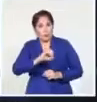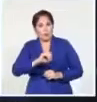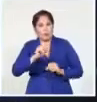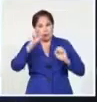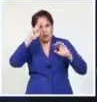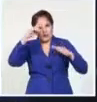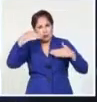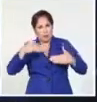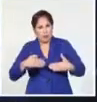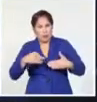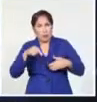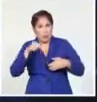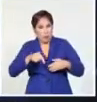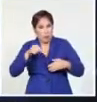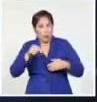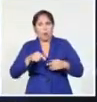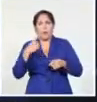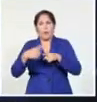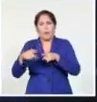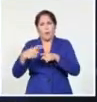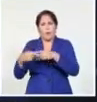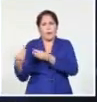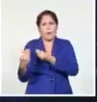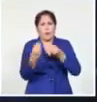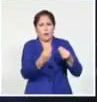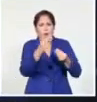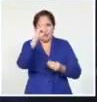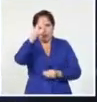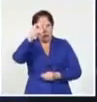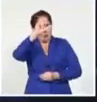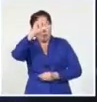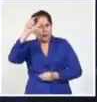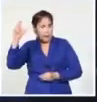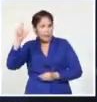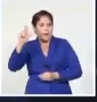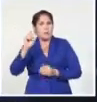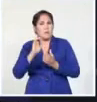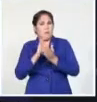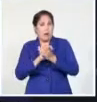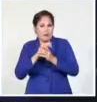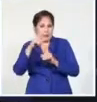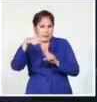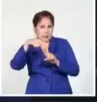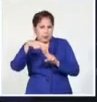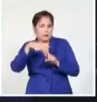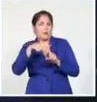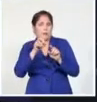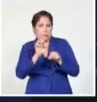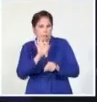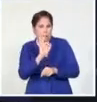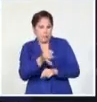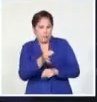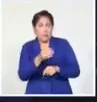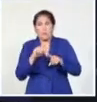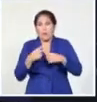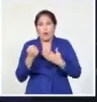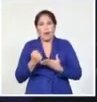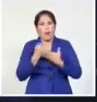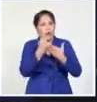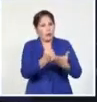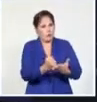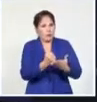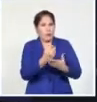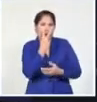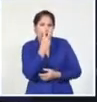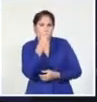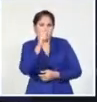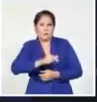... o insumos médicos al Hospital Clínico Quirúrgico Faustino Pérez Hernández de la provincia de Matanzas para contribuir a la atención